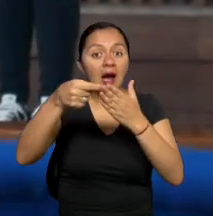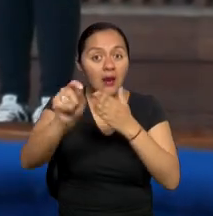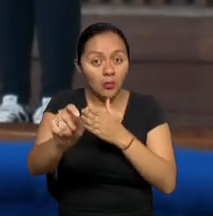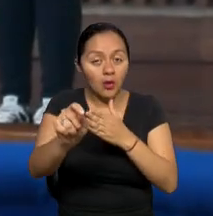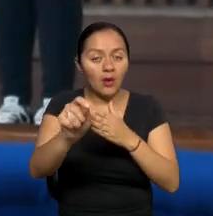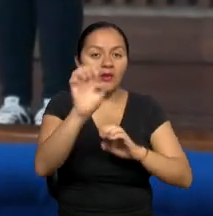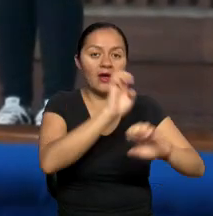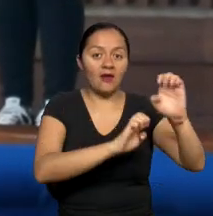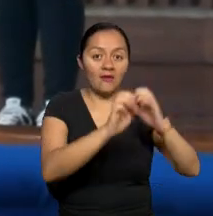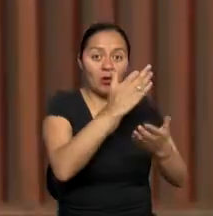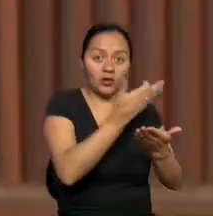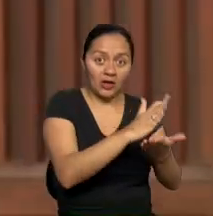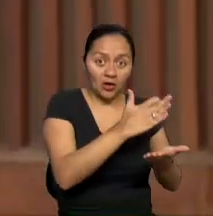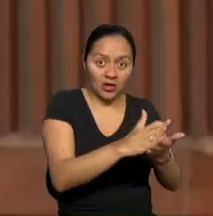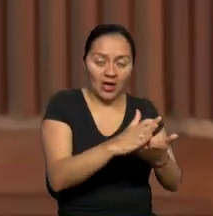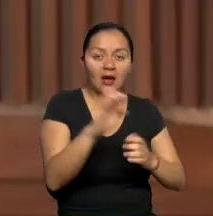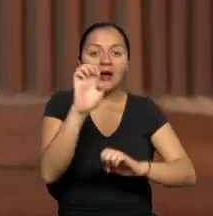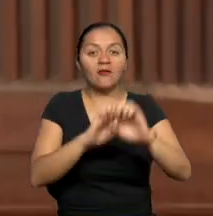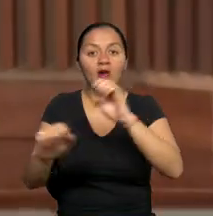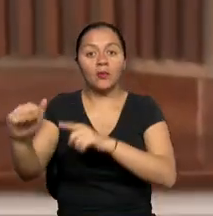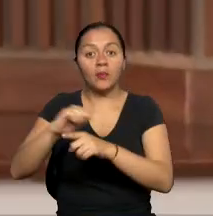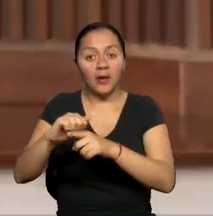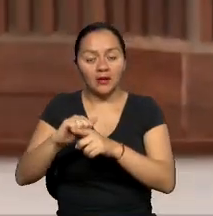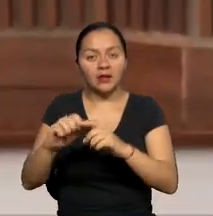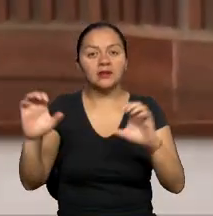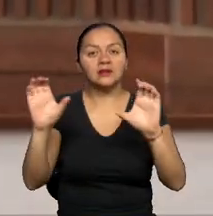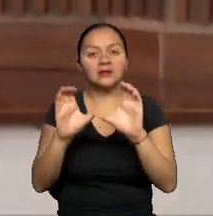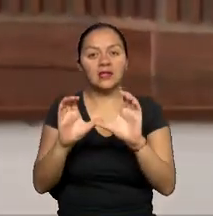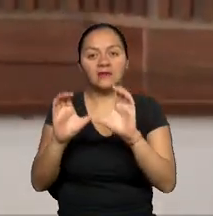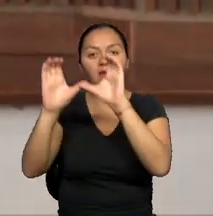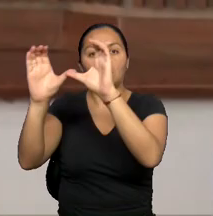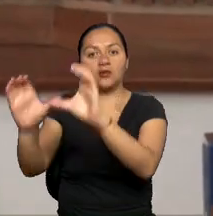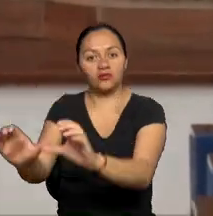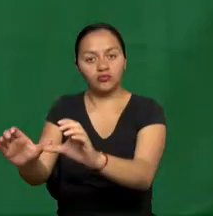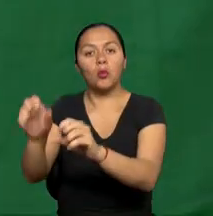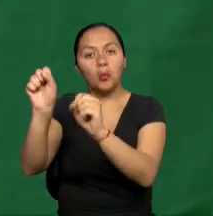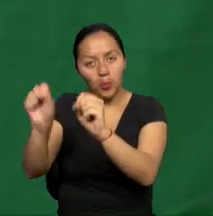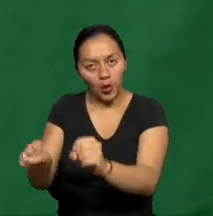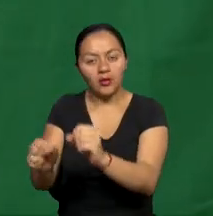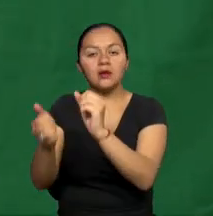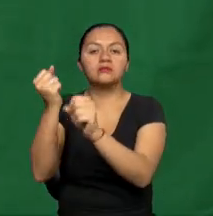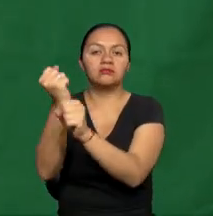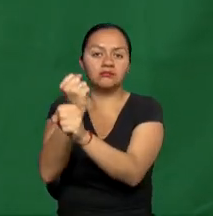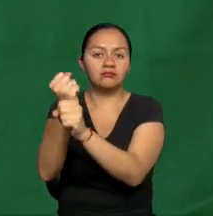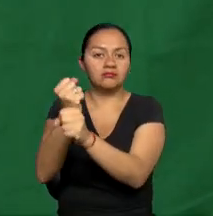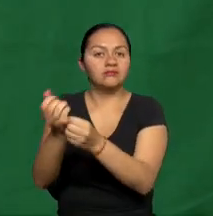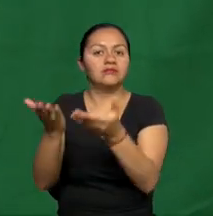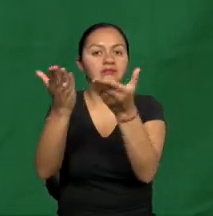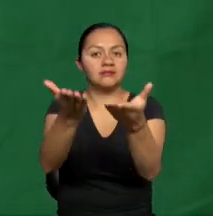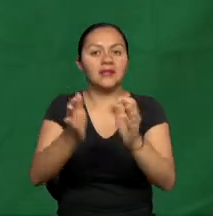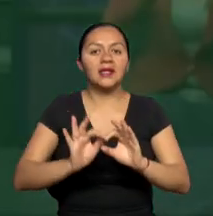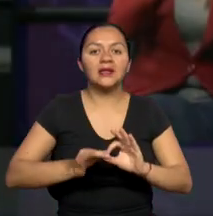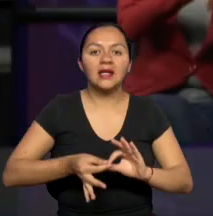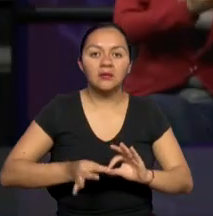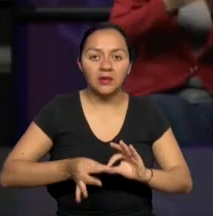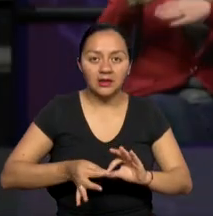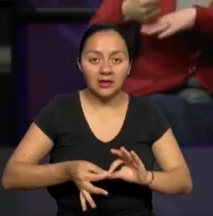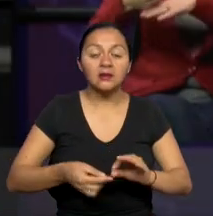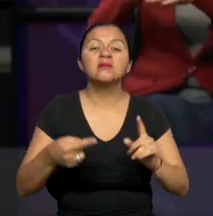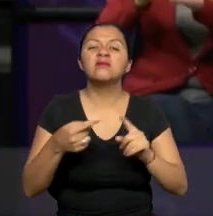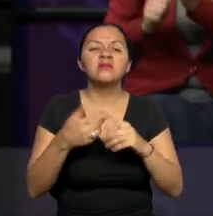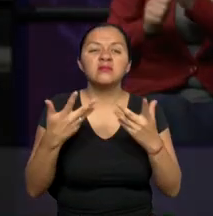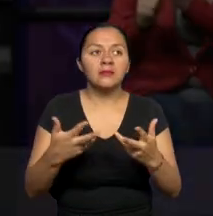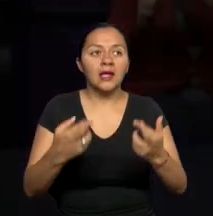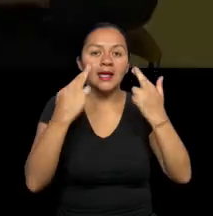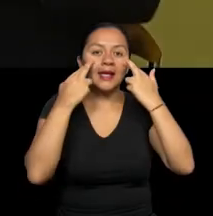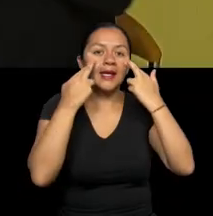evaluaciones teóricas y prácticas reciben una certificación de competencia laboral como intérprete de lengua de señas, que constituye un